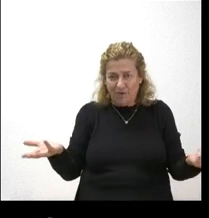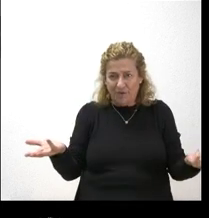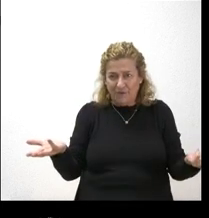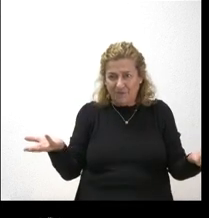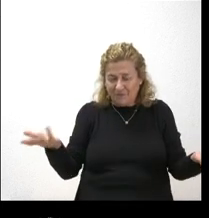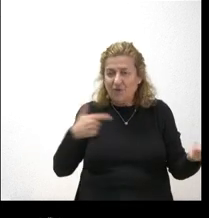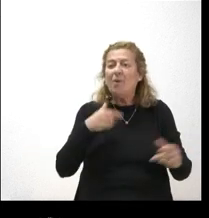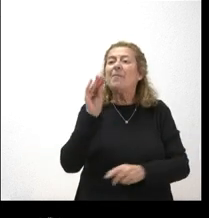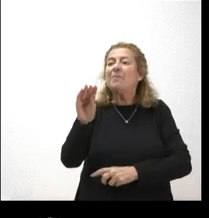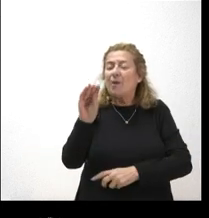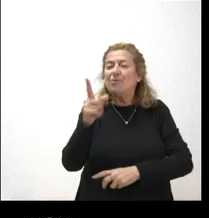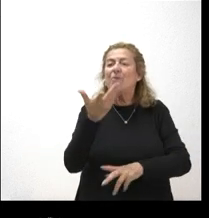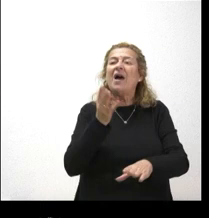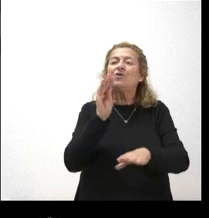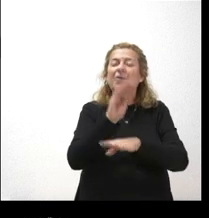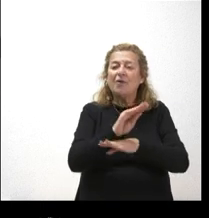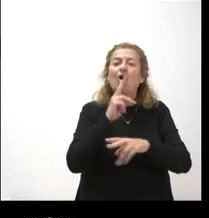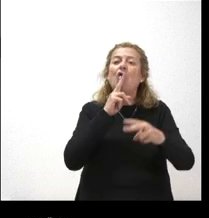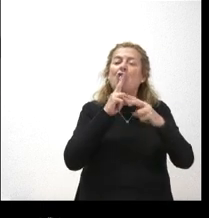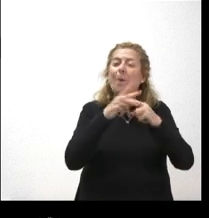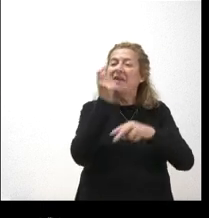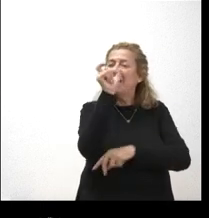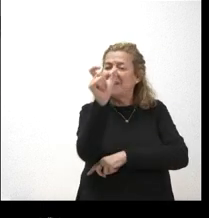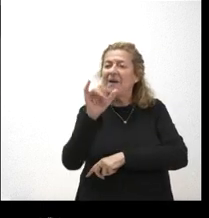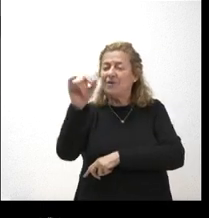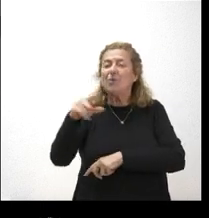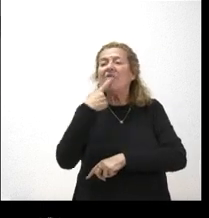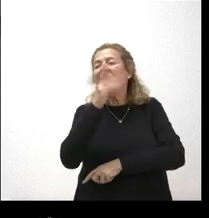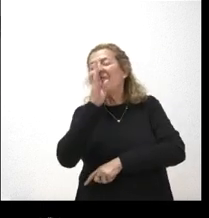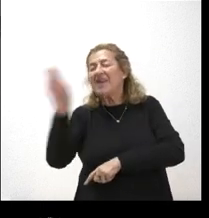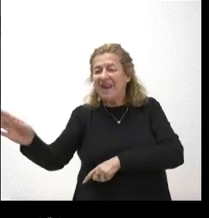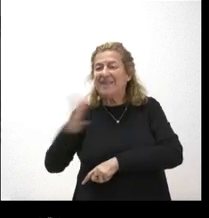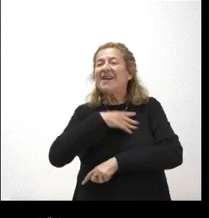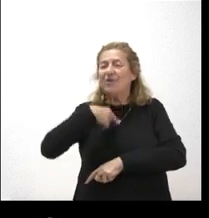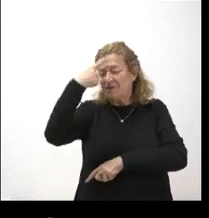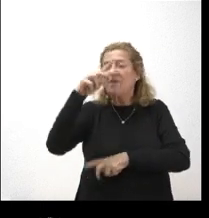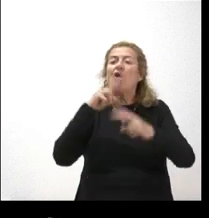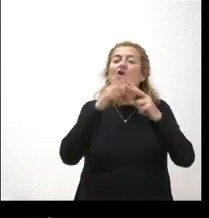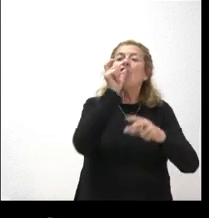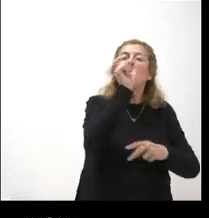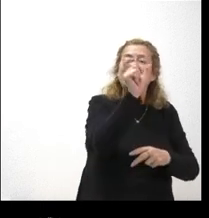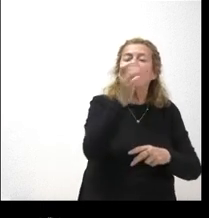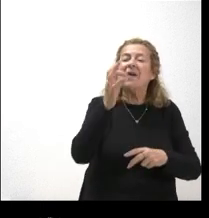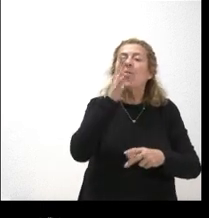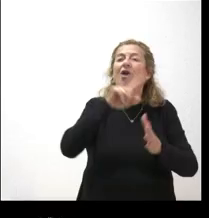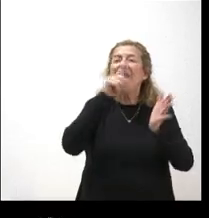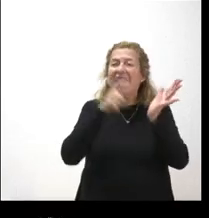Yo le estoy preguntando por una subvención nominativa y usted me está hablando de la directa Yo quiero saber qué ocurre con la nominativa que está establecida por ley